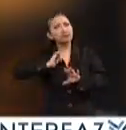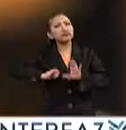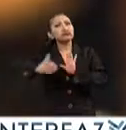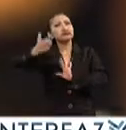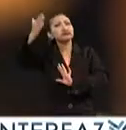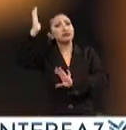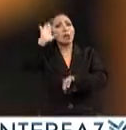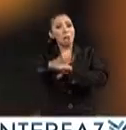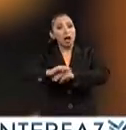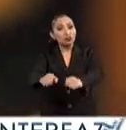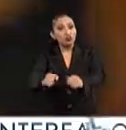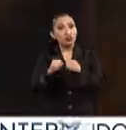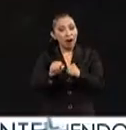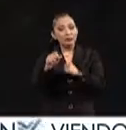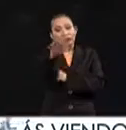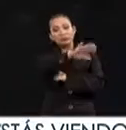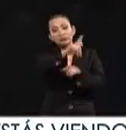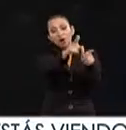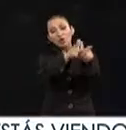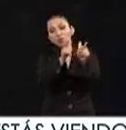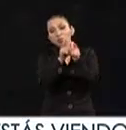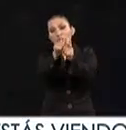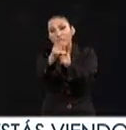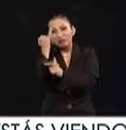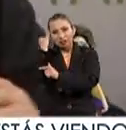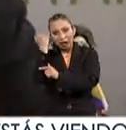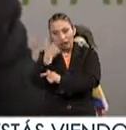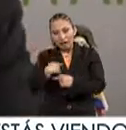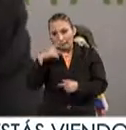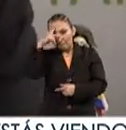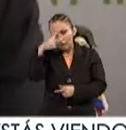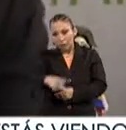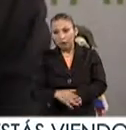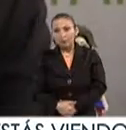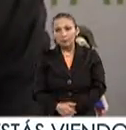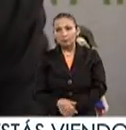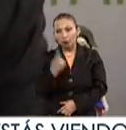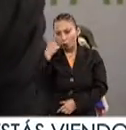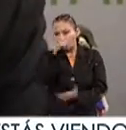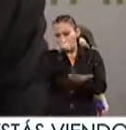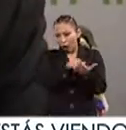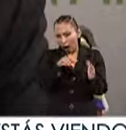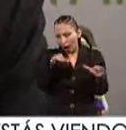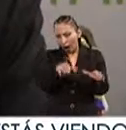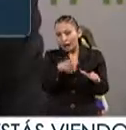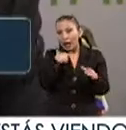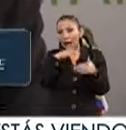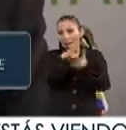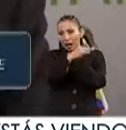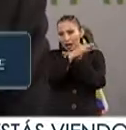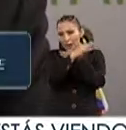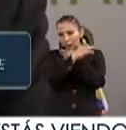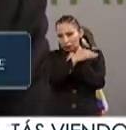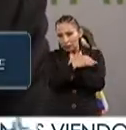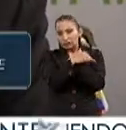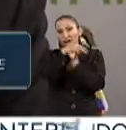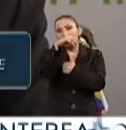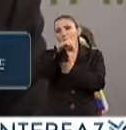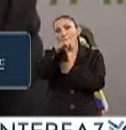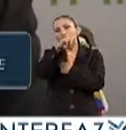antiguas y de mayor fuerza entre los grupos indígenas del país en una de las zonas están las mariposas monarca